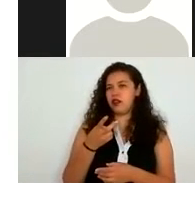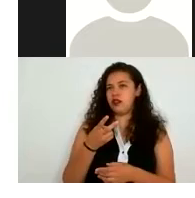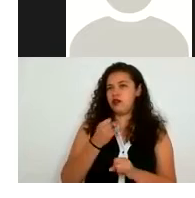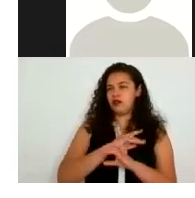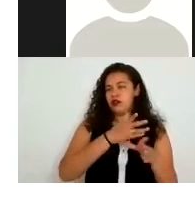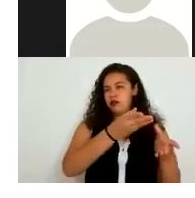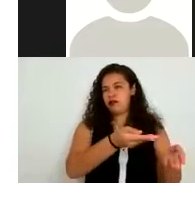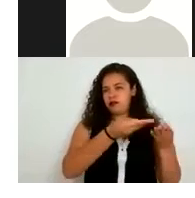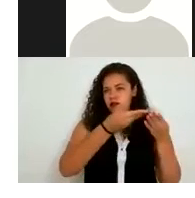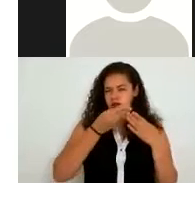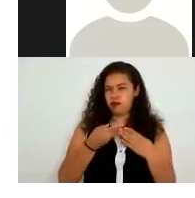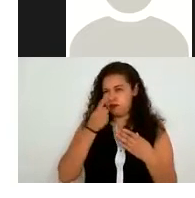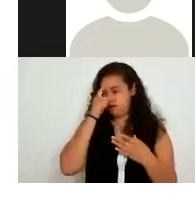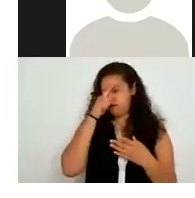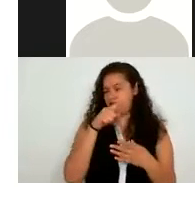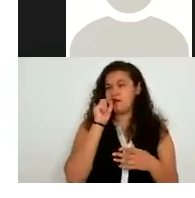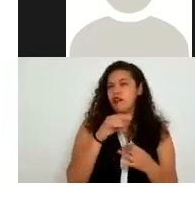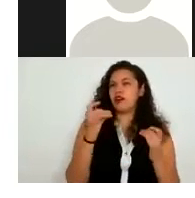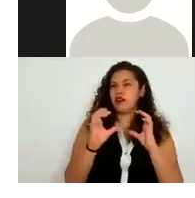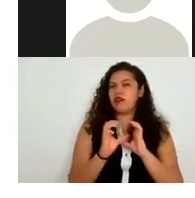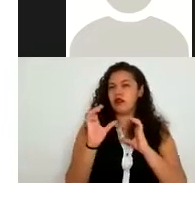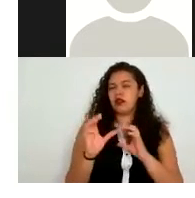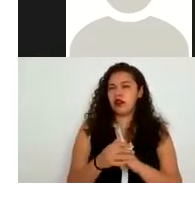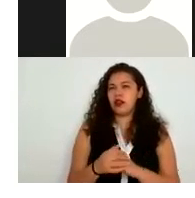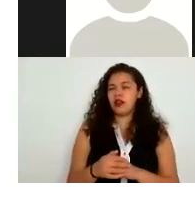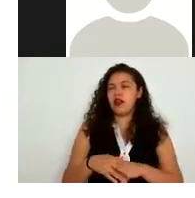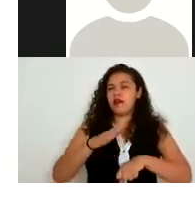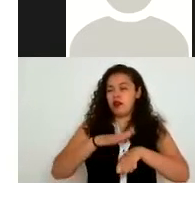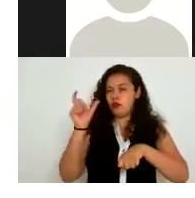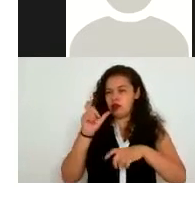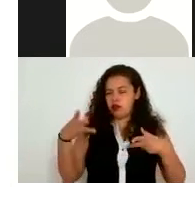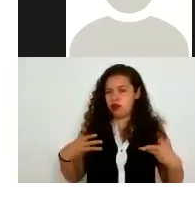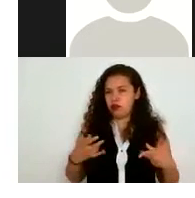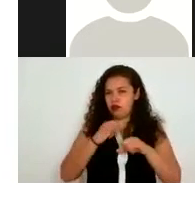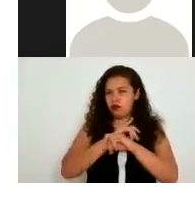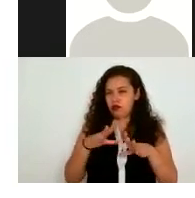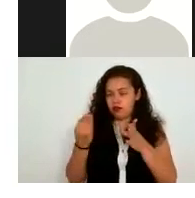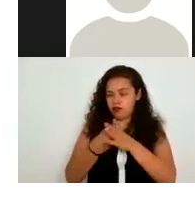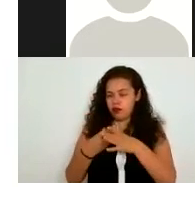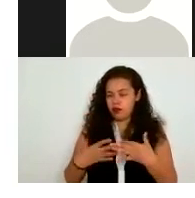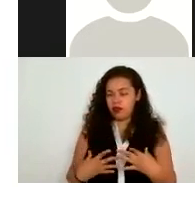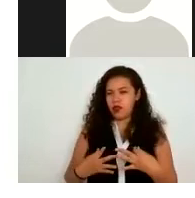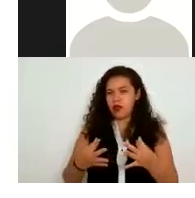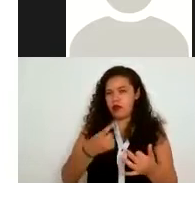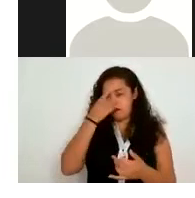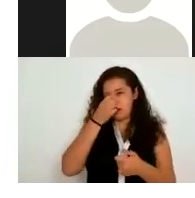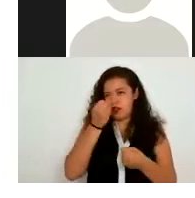sobre todo ya cuando son sensibles el tema de las medidas de seguridad muchas gracias buena